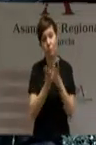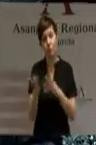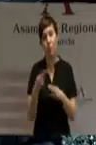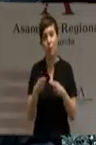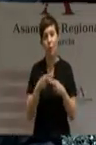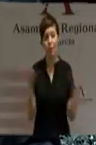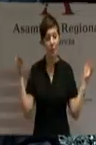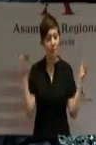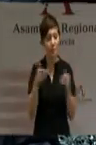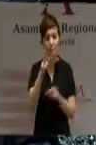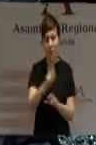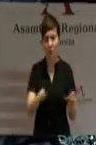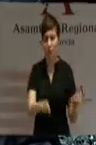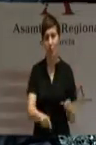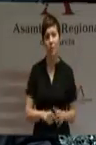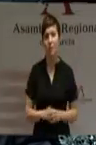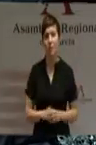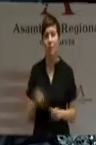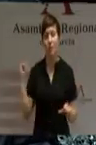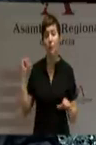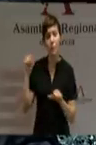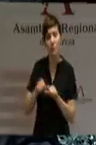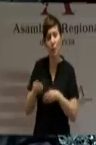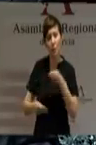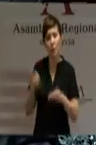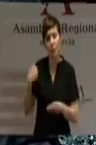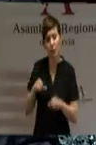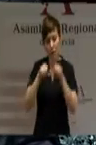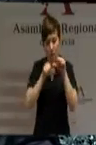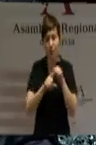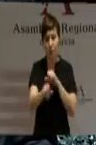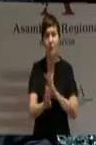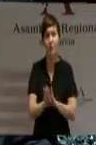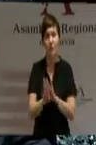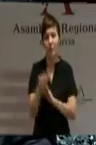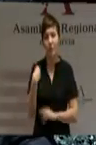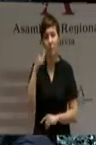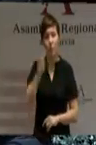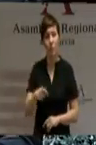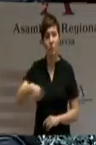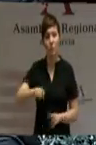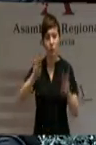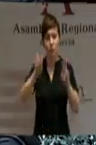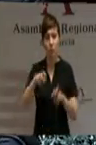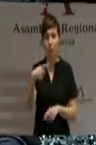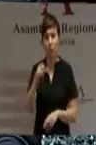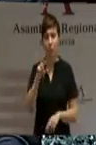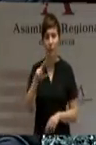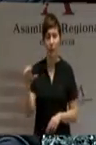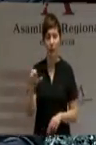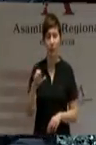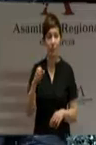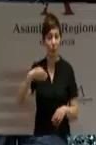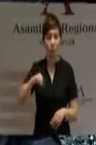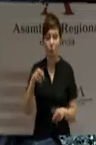Así ha sido y así seguirá siendo con Alberto Garre, porque es la única razón de ser y